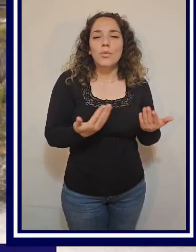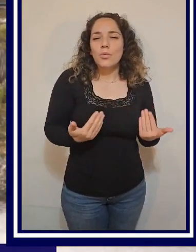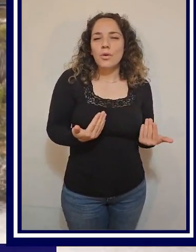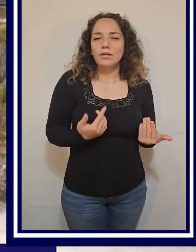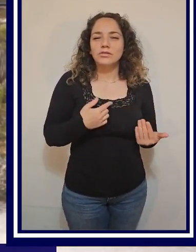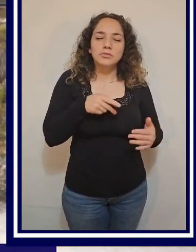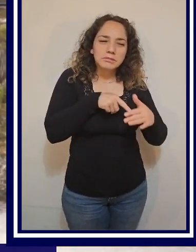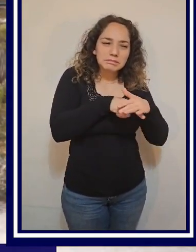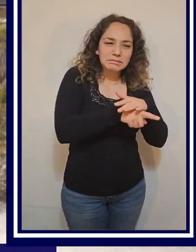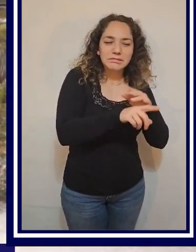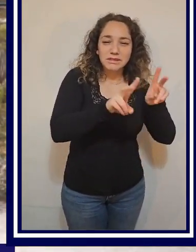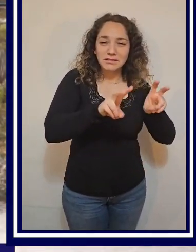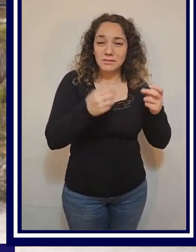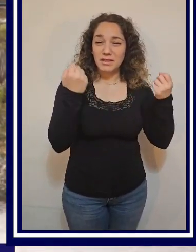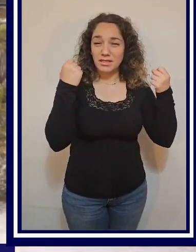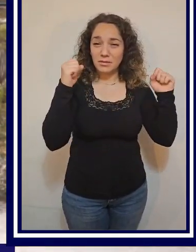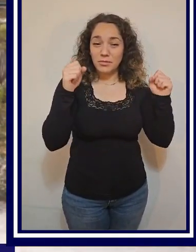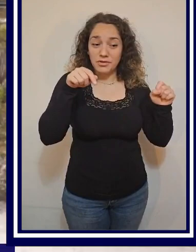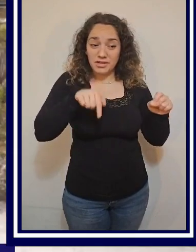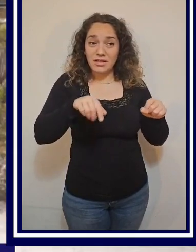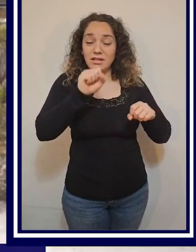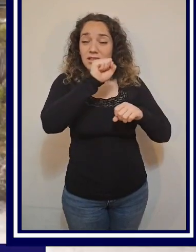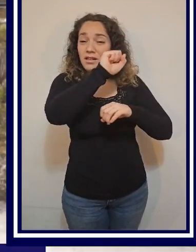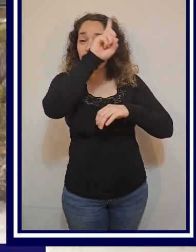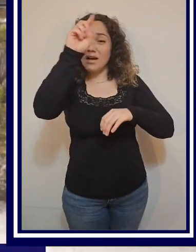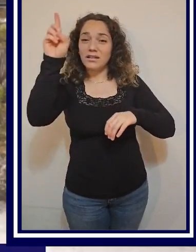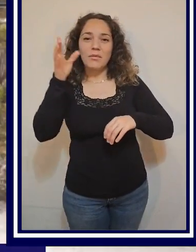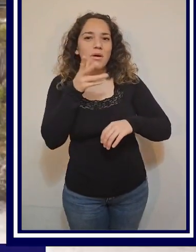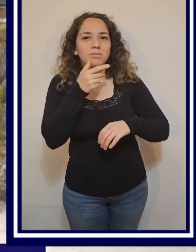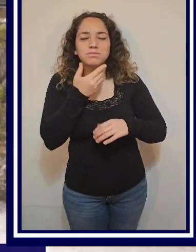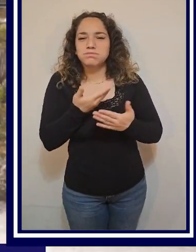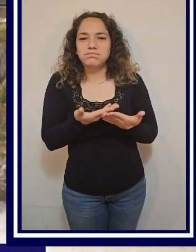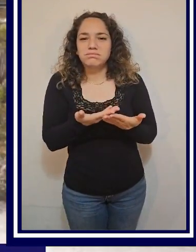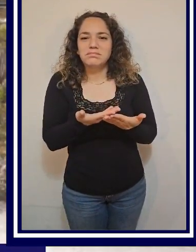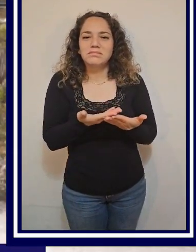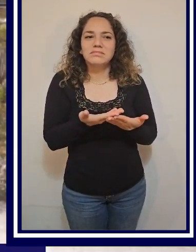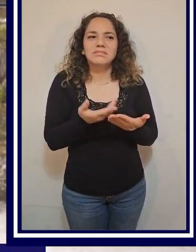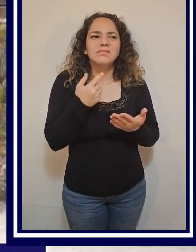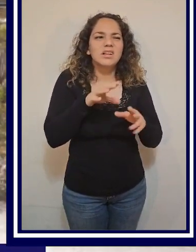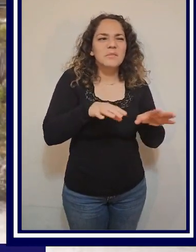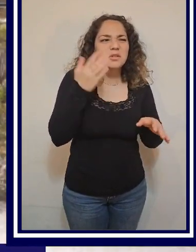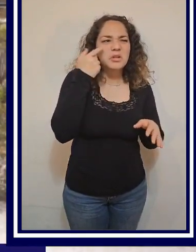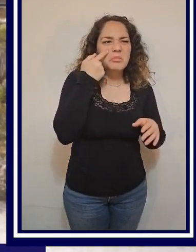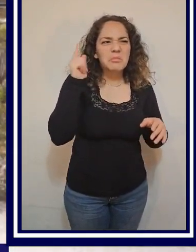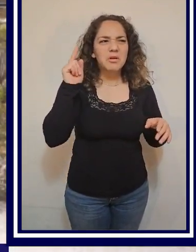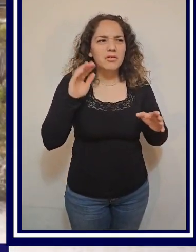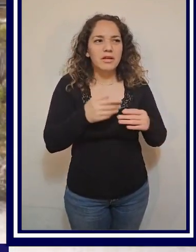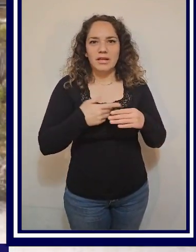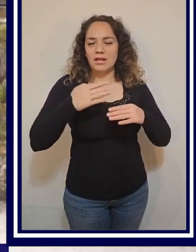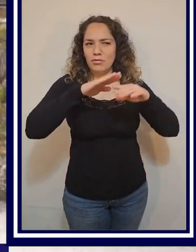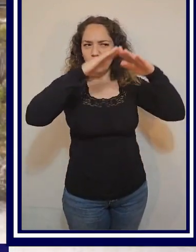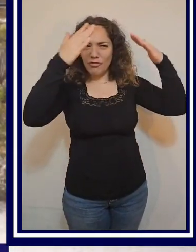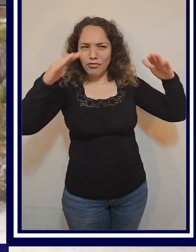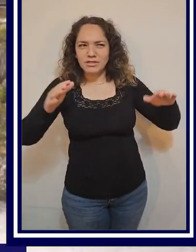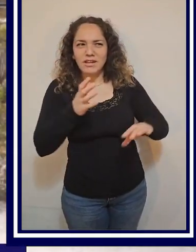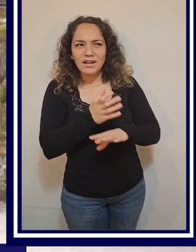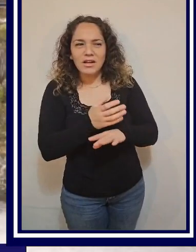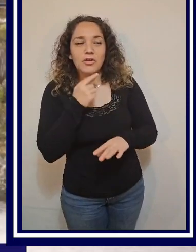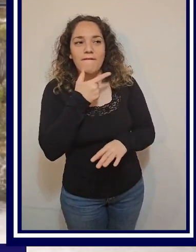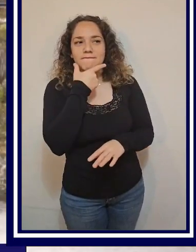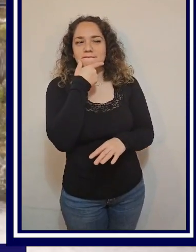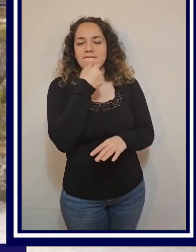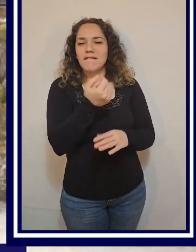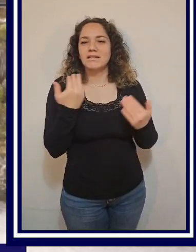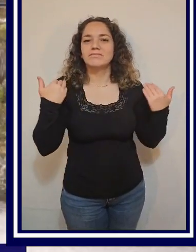me inserté en este deporte que aquí en la región de Otacama no había, no se habían dado cuenta del potencial que tiene este